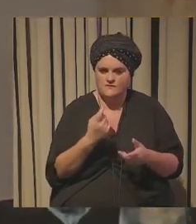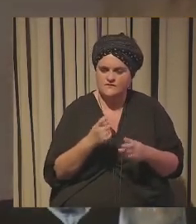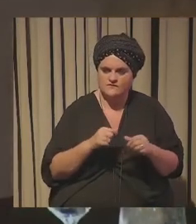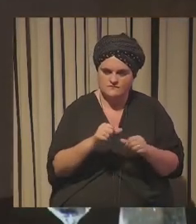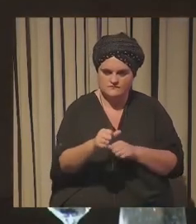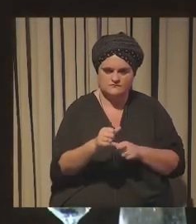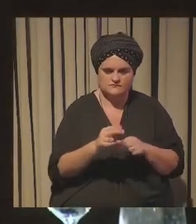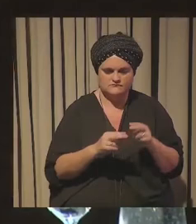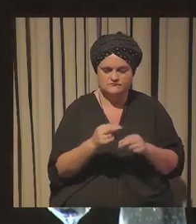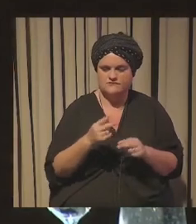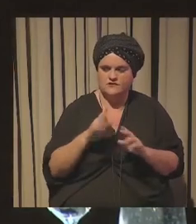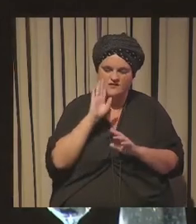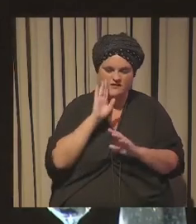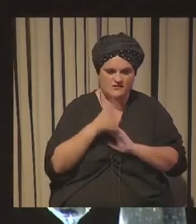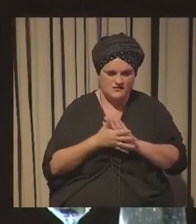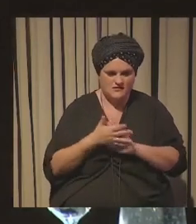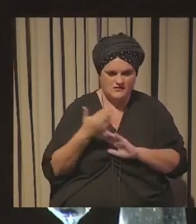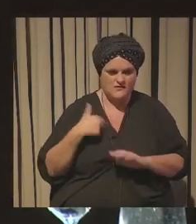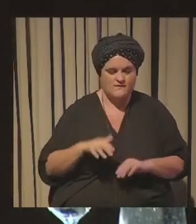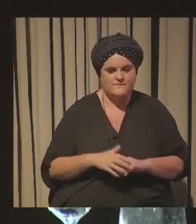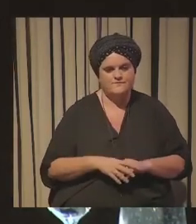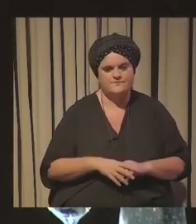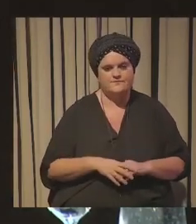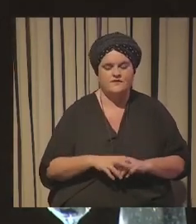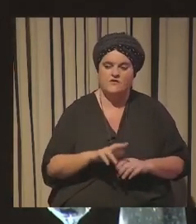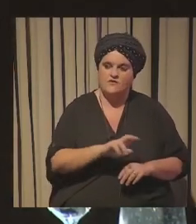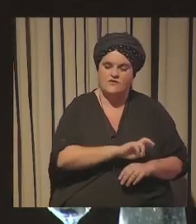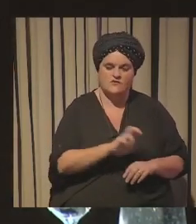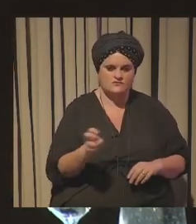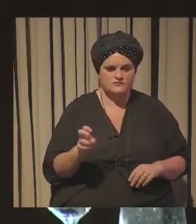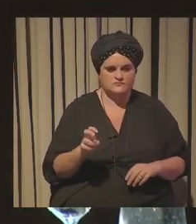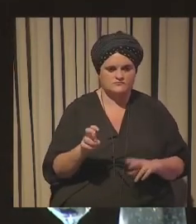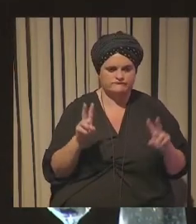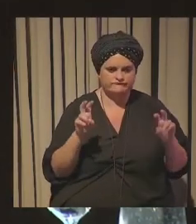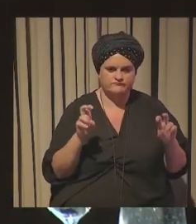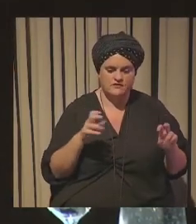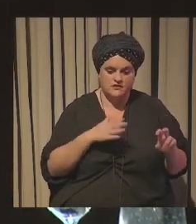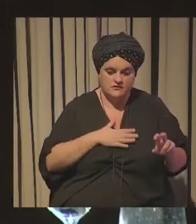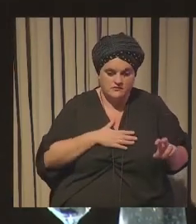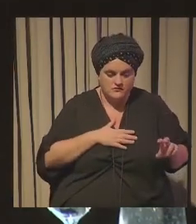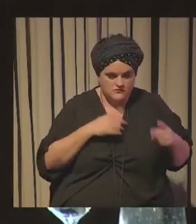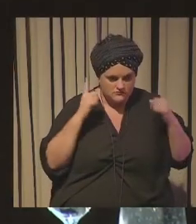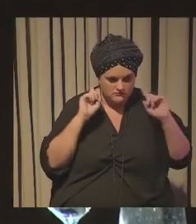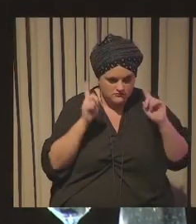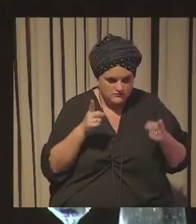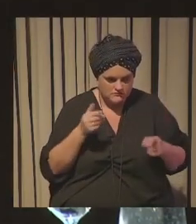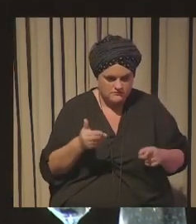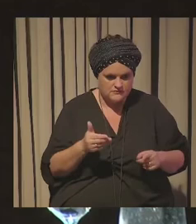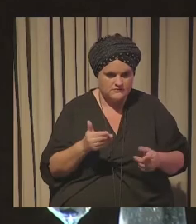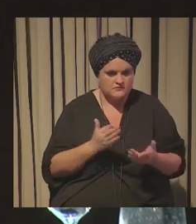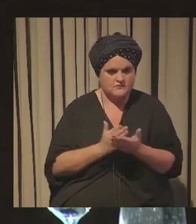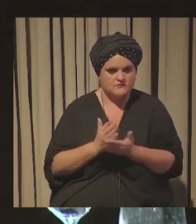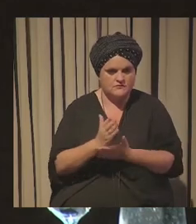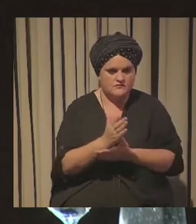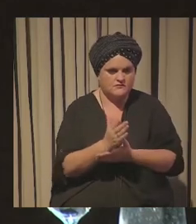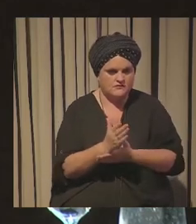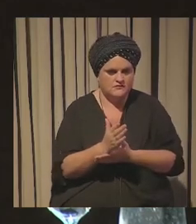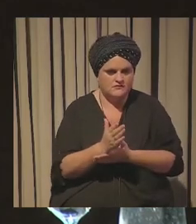hablado y luego también creo que un aspecto muy relevante y muy importante por lo menos en nuestro caso es utilizar las tendencias como un elemento